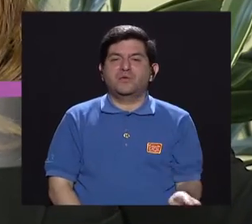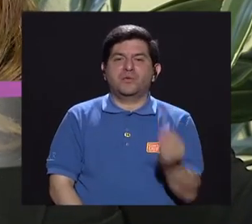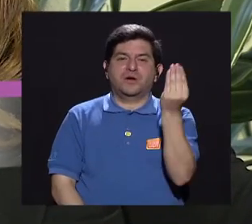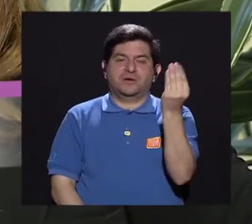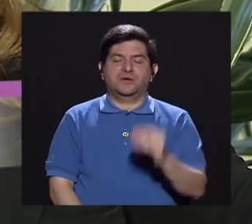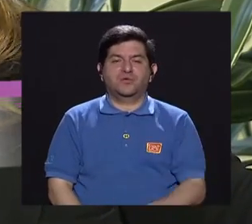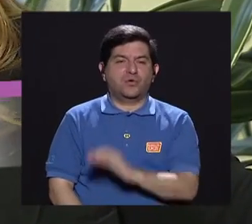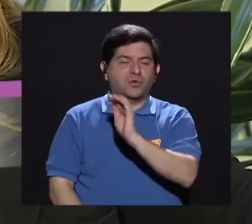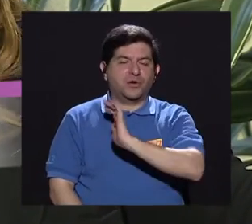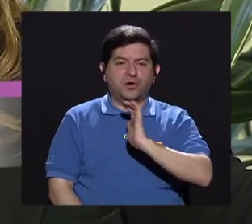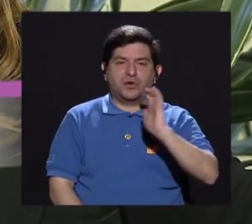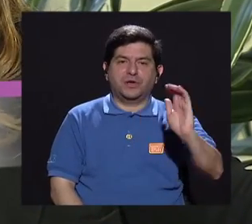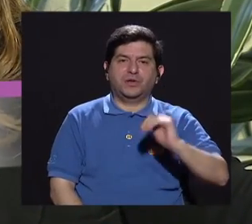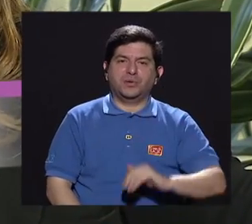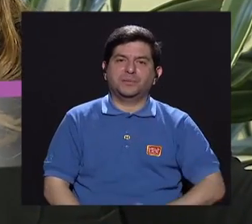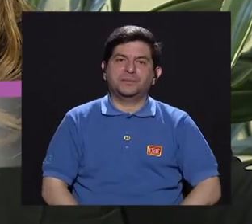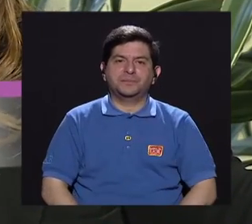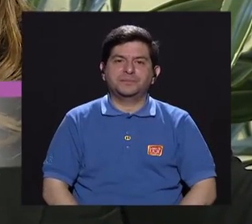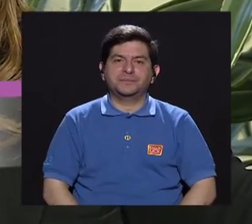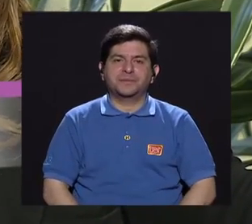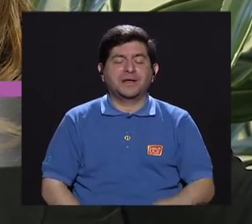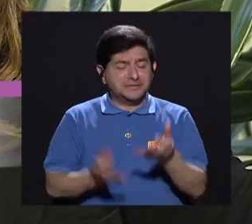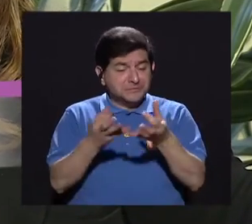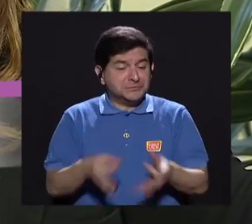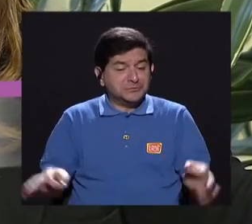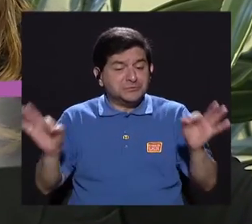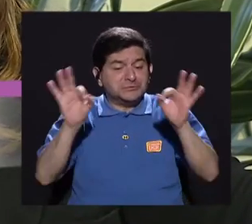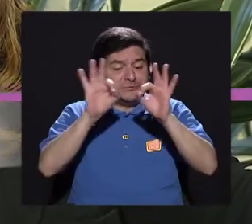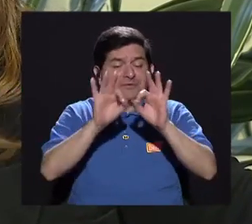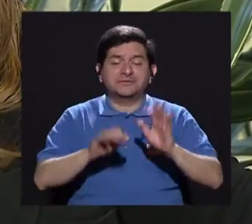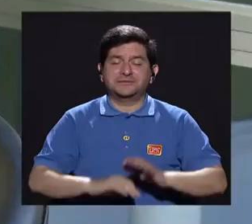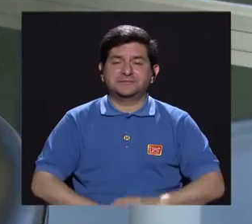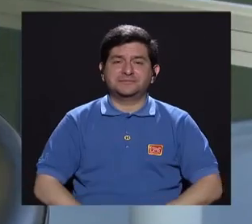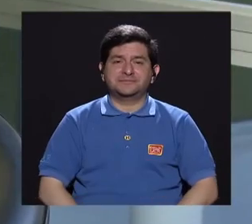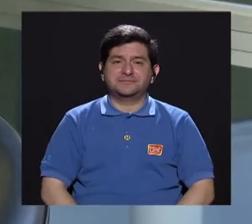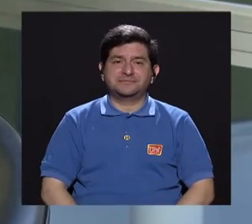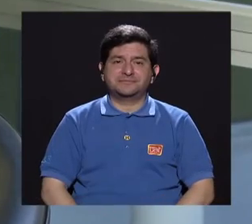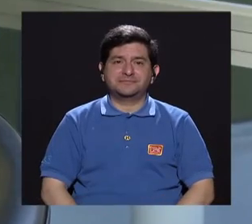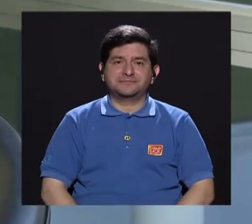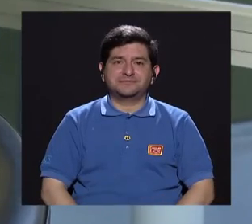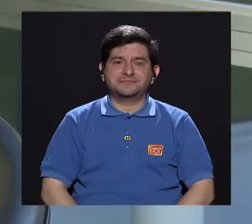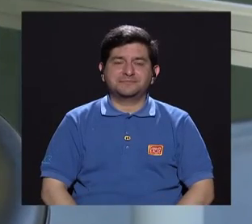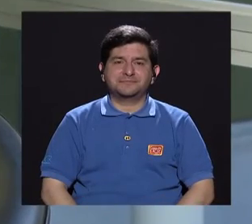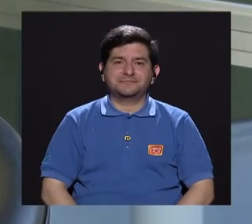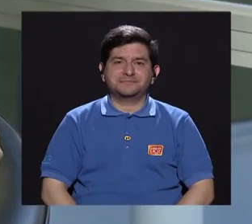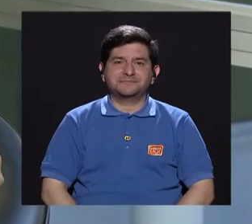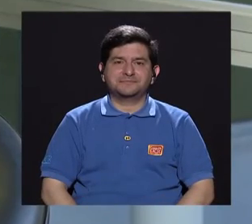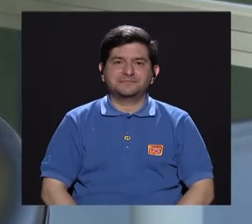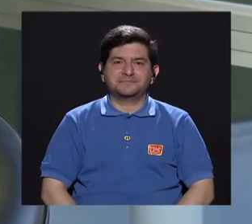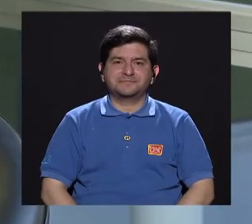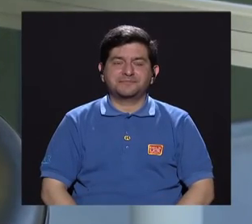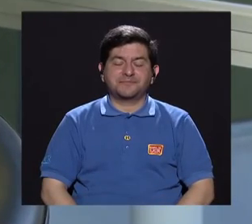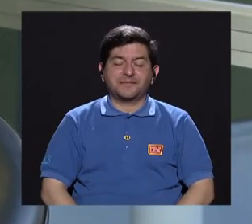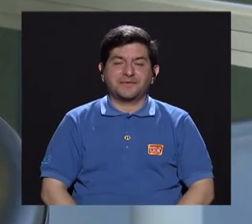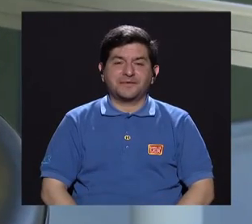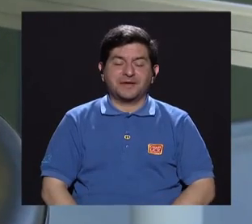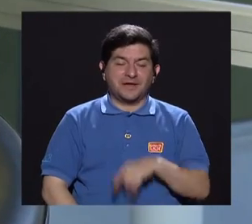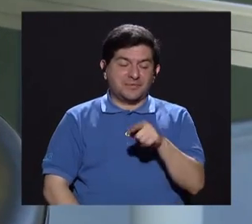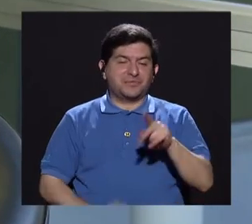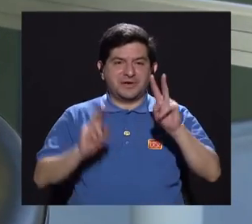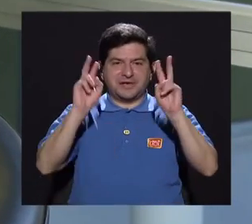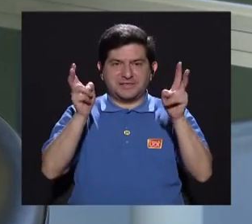adolescente, igual que el niño, es fundamental. Bueno, y realmente este tema,